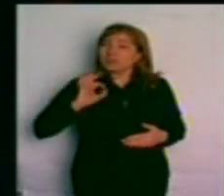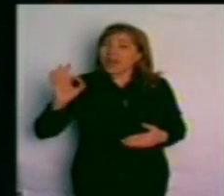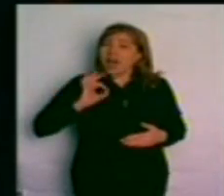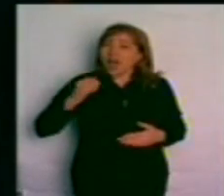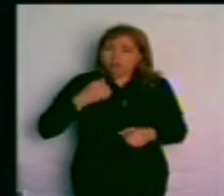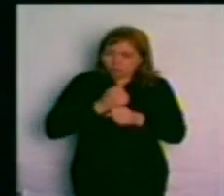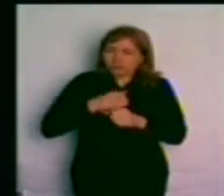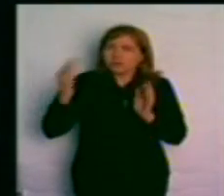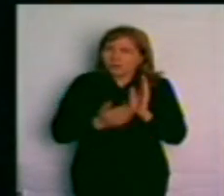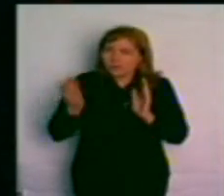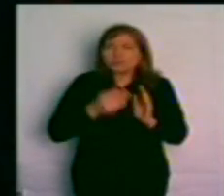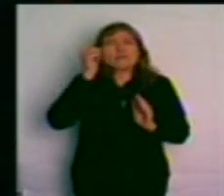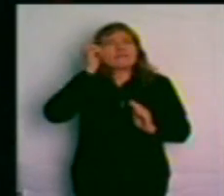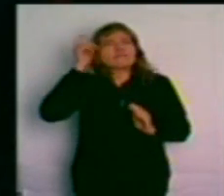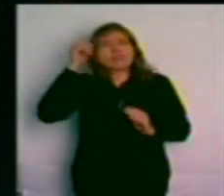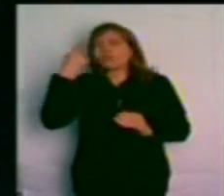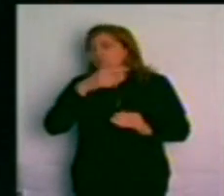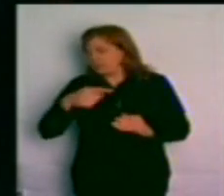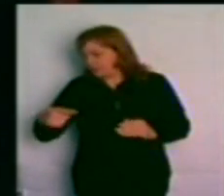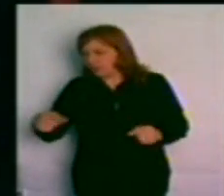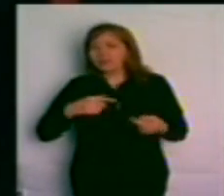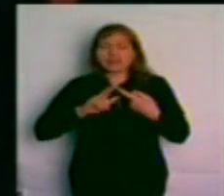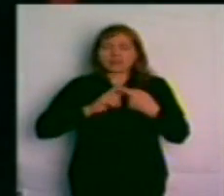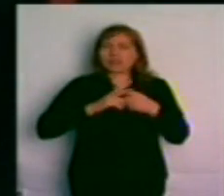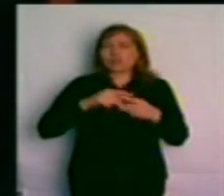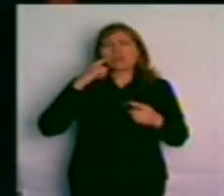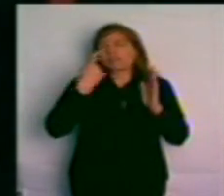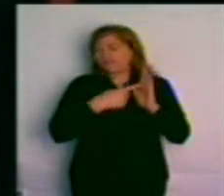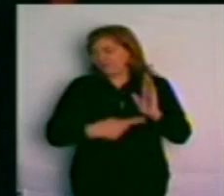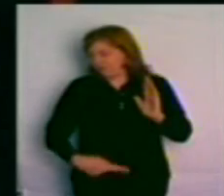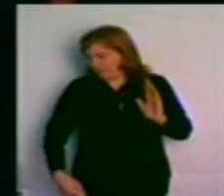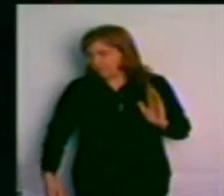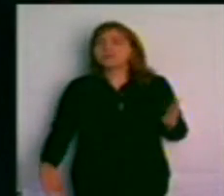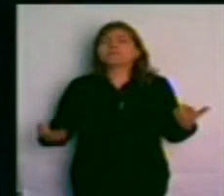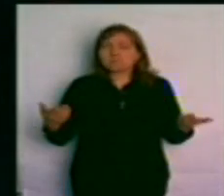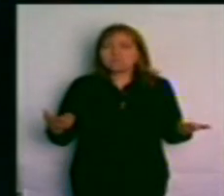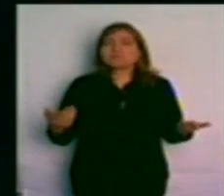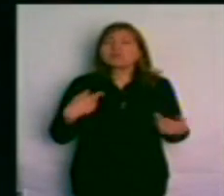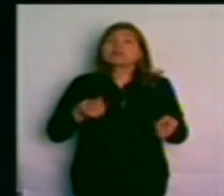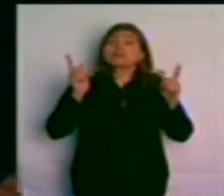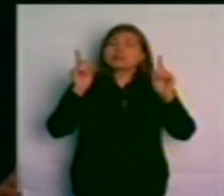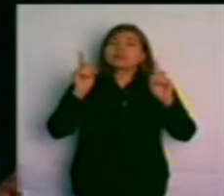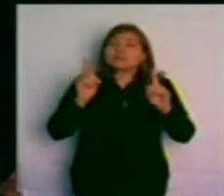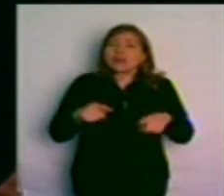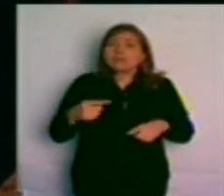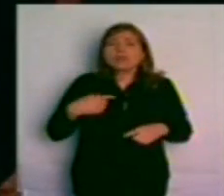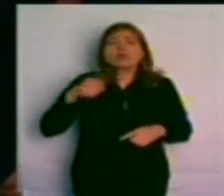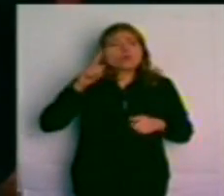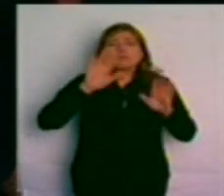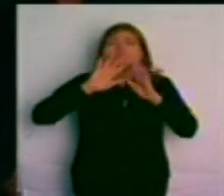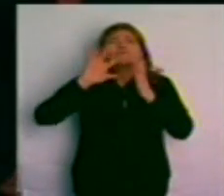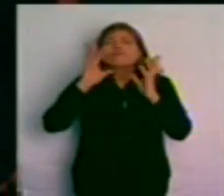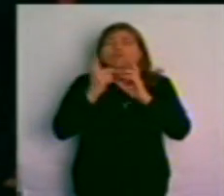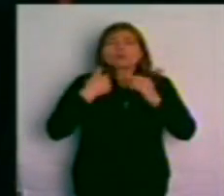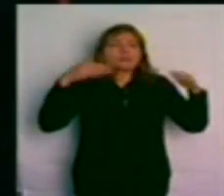producción, de innovación tecnológica. Es también una convocatoria